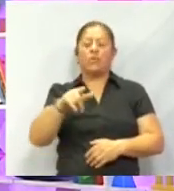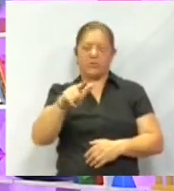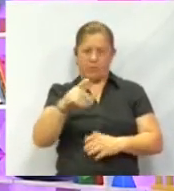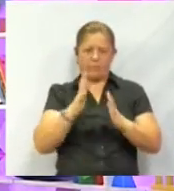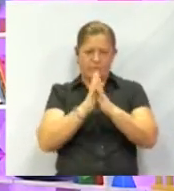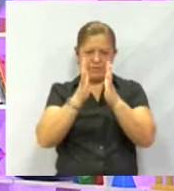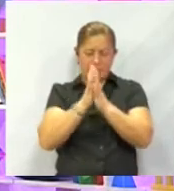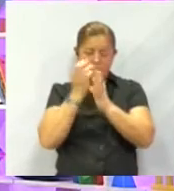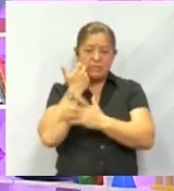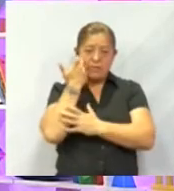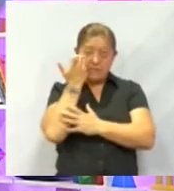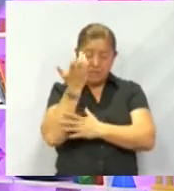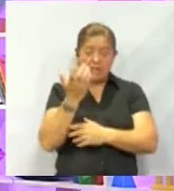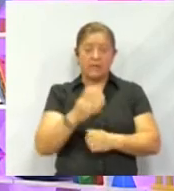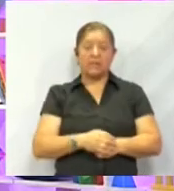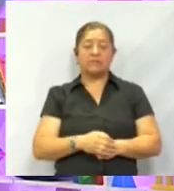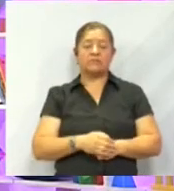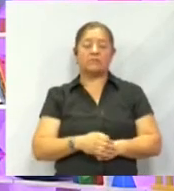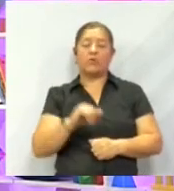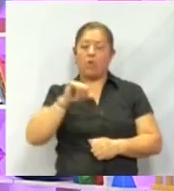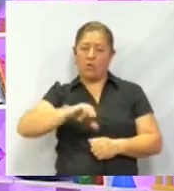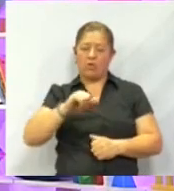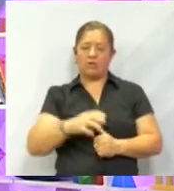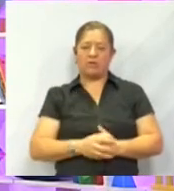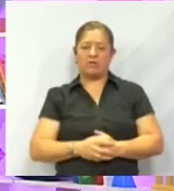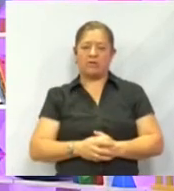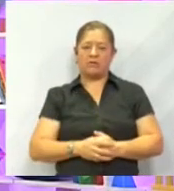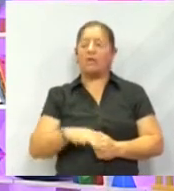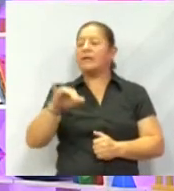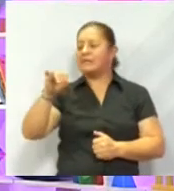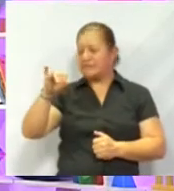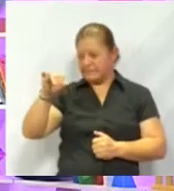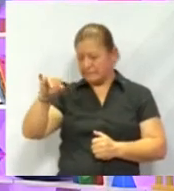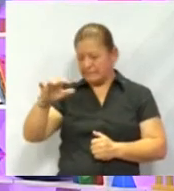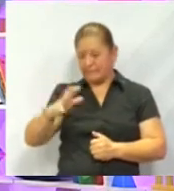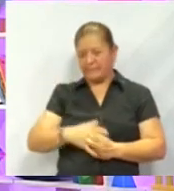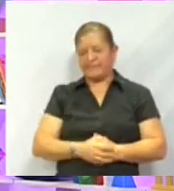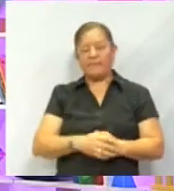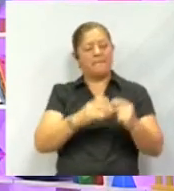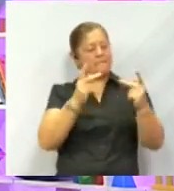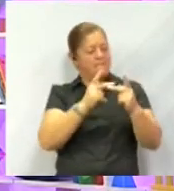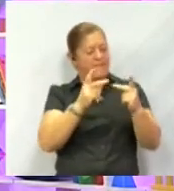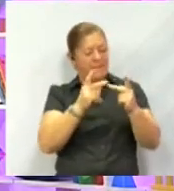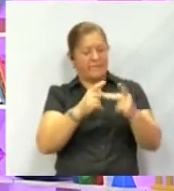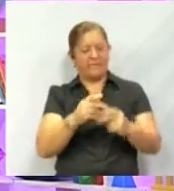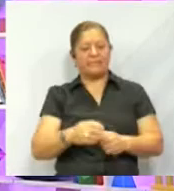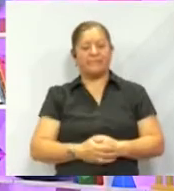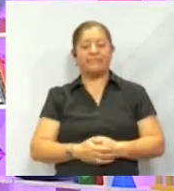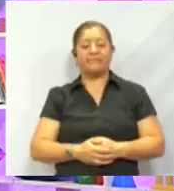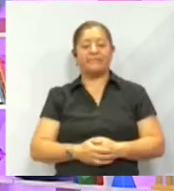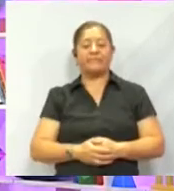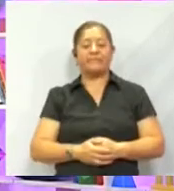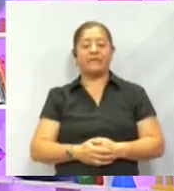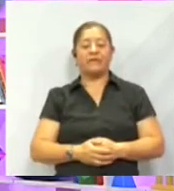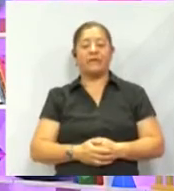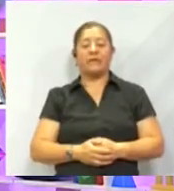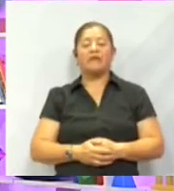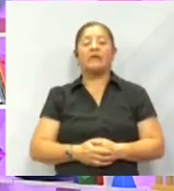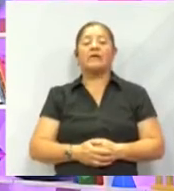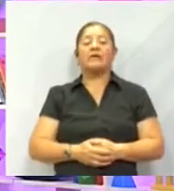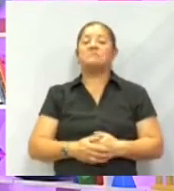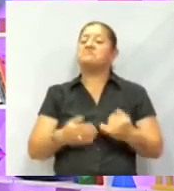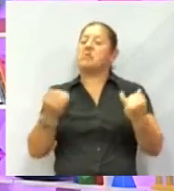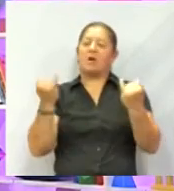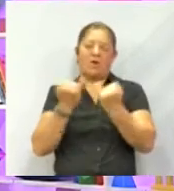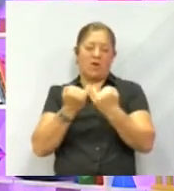participar con nosotros en la dinámica? ¡Sí! ¡Perfecto! ¡Adelante! Venga, ¿de qué se trata? Pues como lo